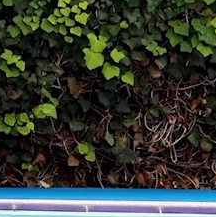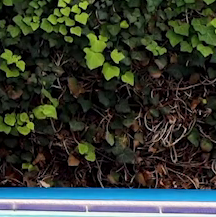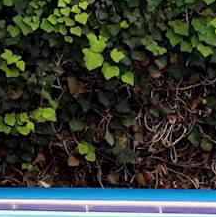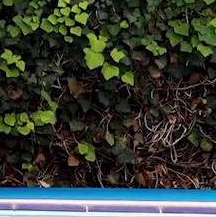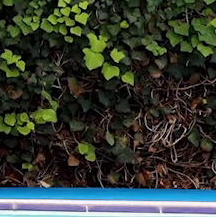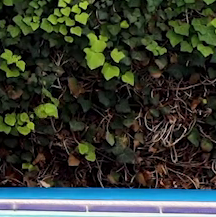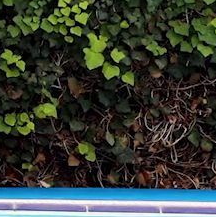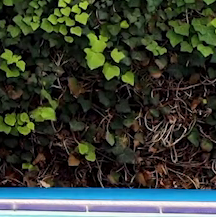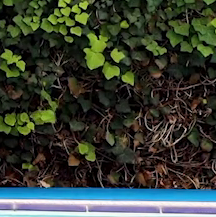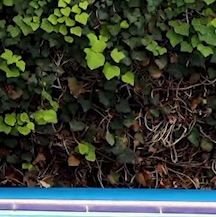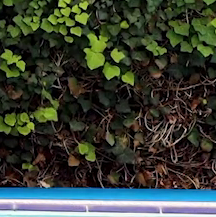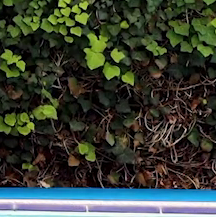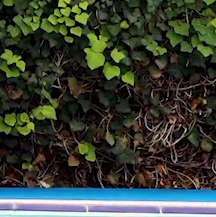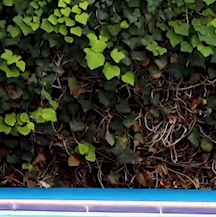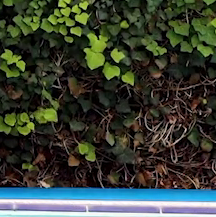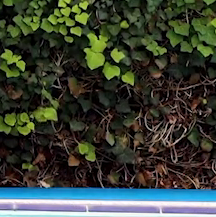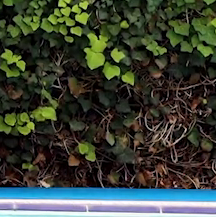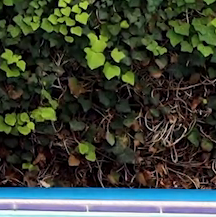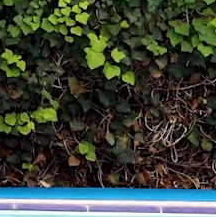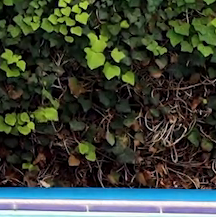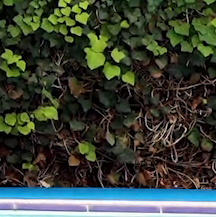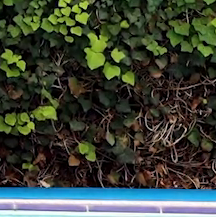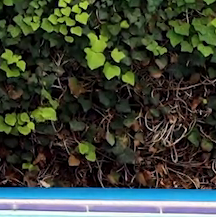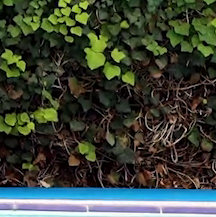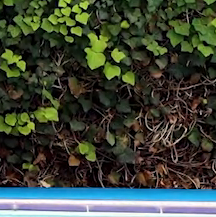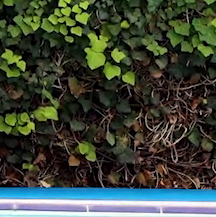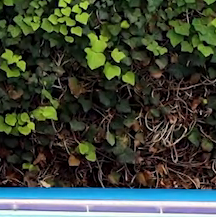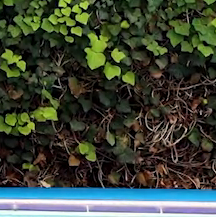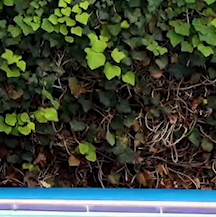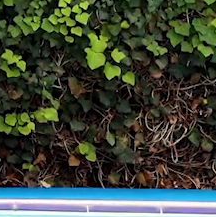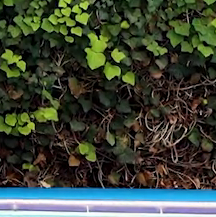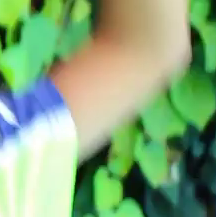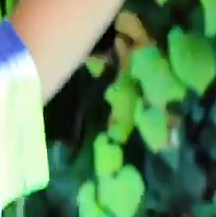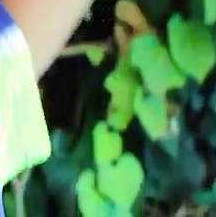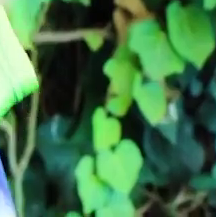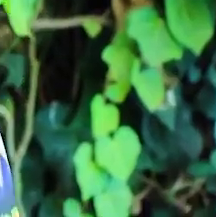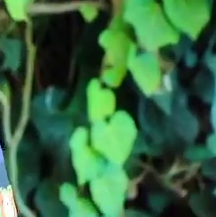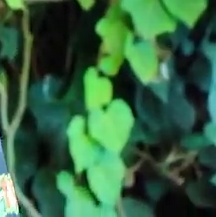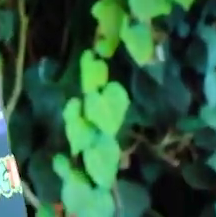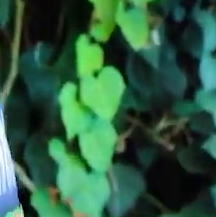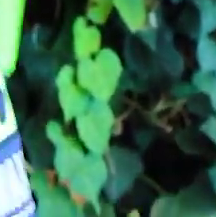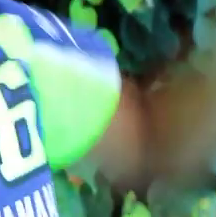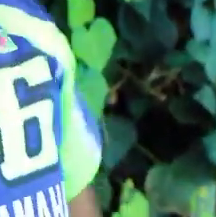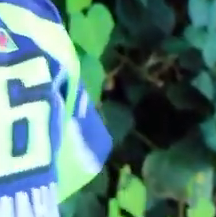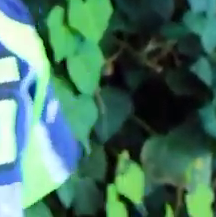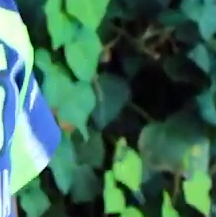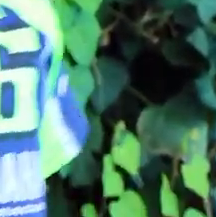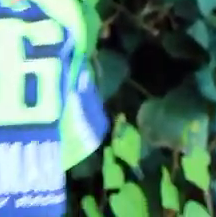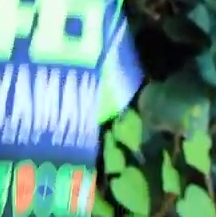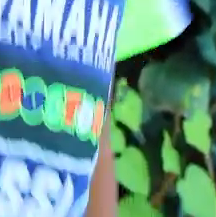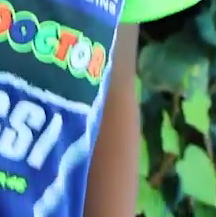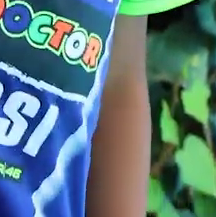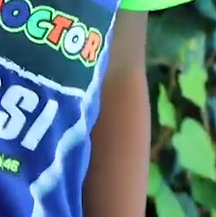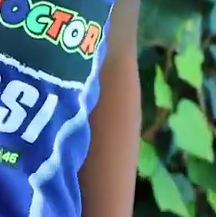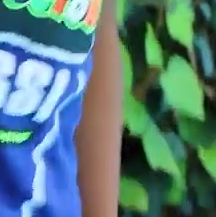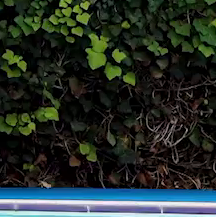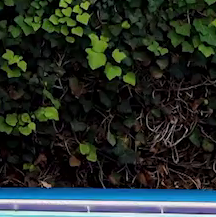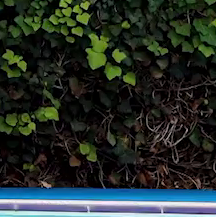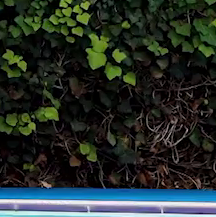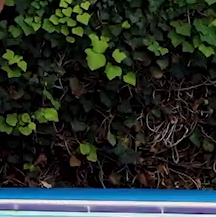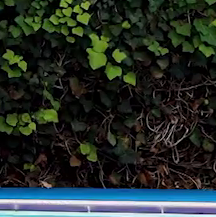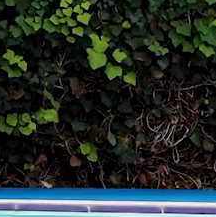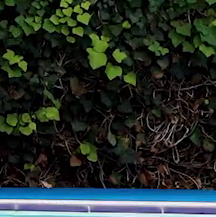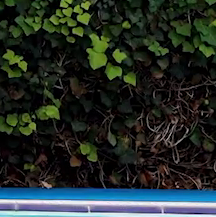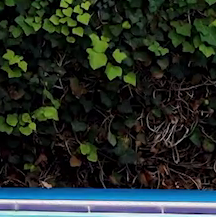Hace una coordinación. se preocupe. Trata de mantener un poco el equilibrio. Apoya eso. Con tu otra